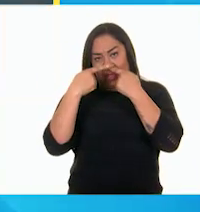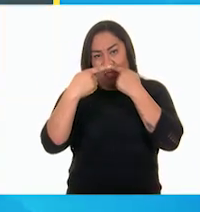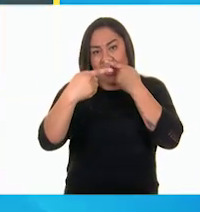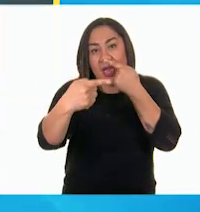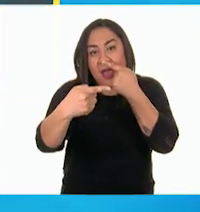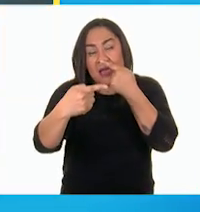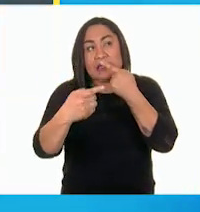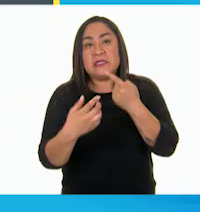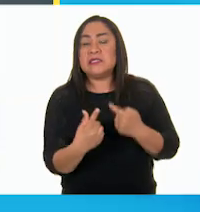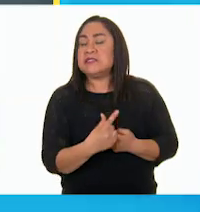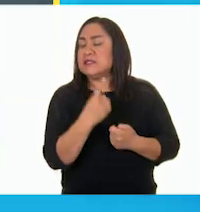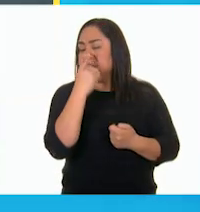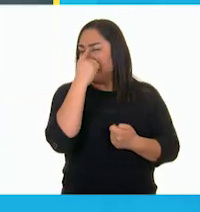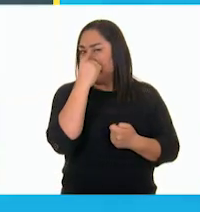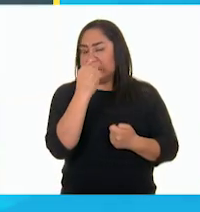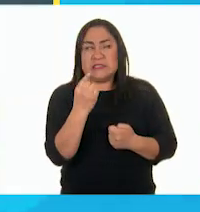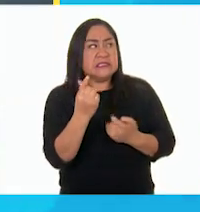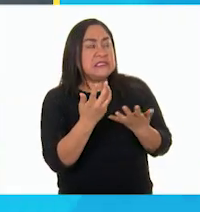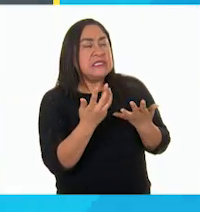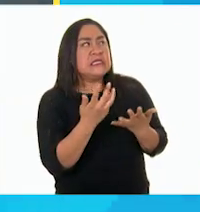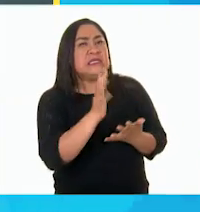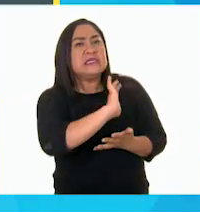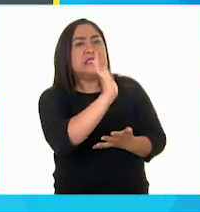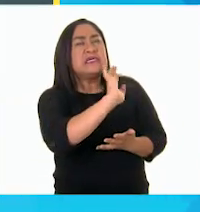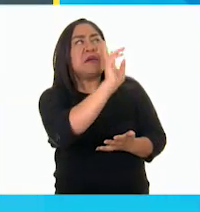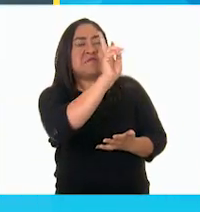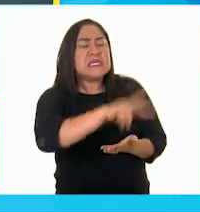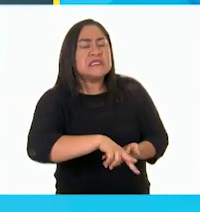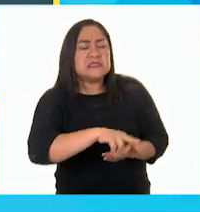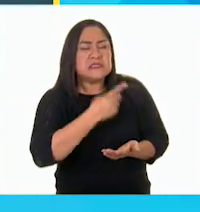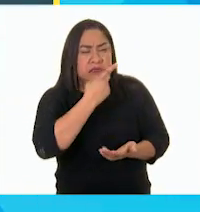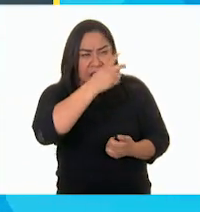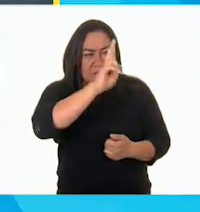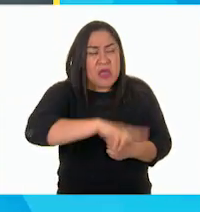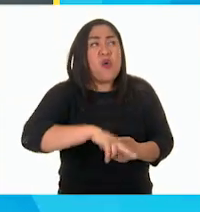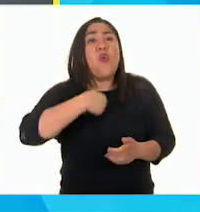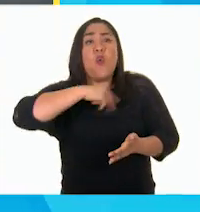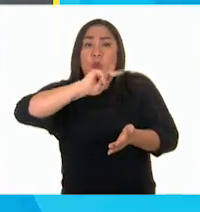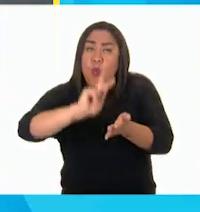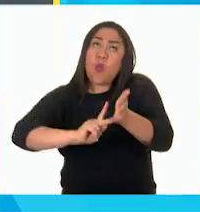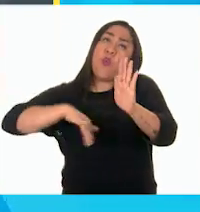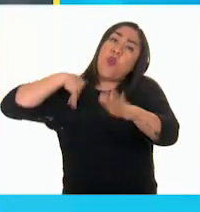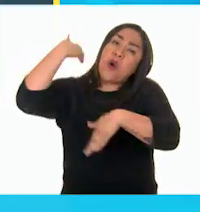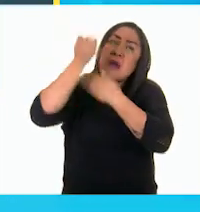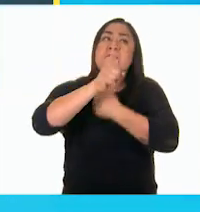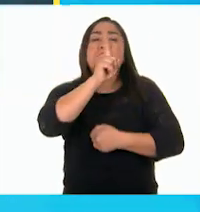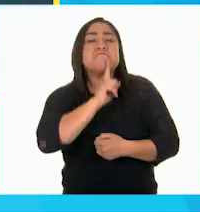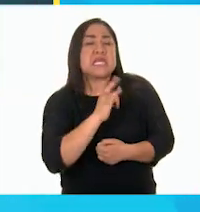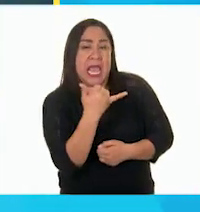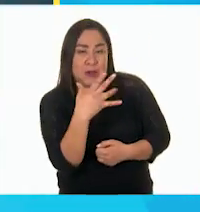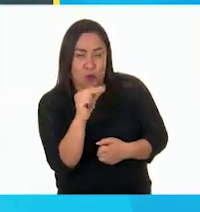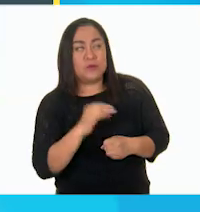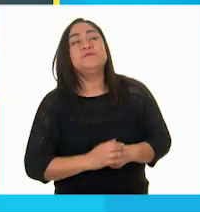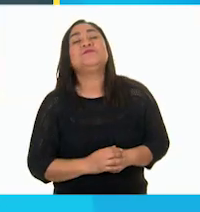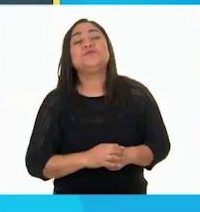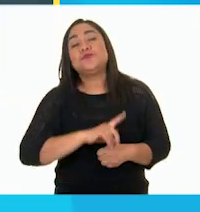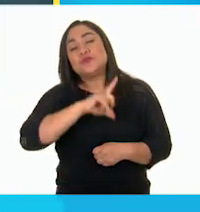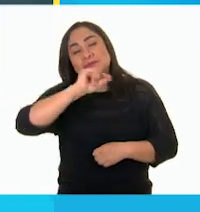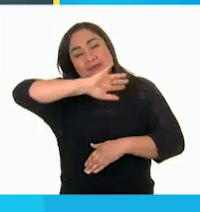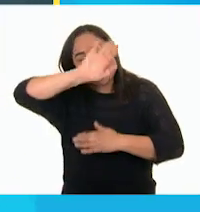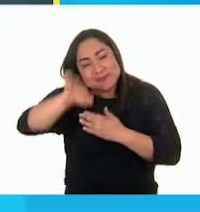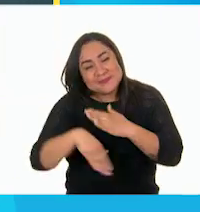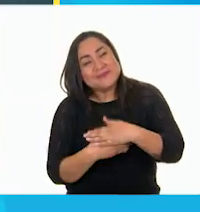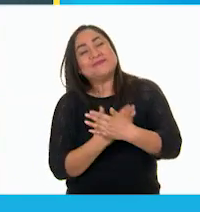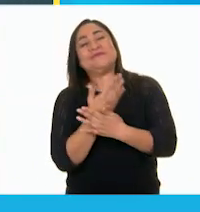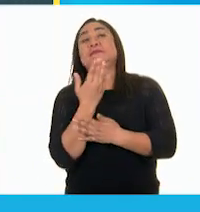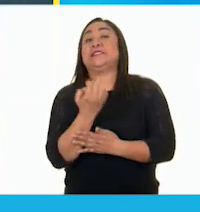Entonces Pinocho le contó la verdad y prometió nunca más mentir. A la mañana siguiente, fue de nuevo a